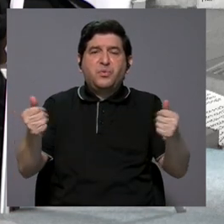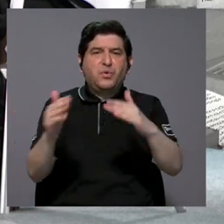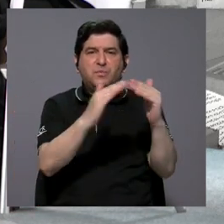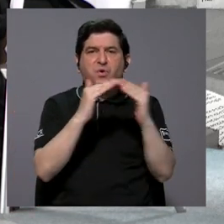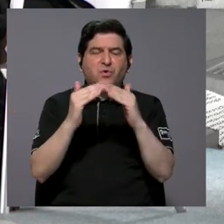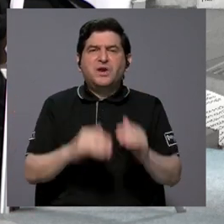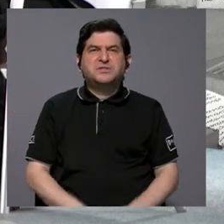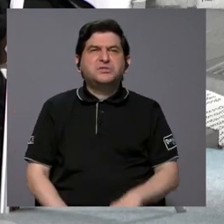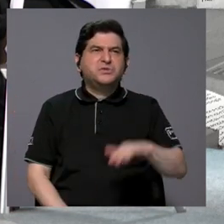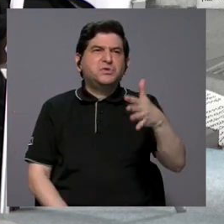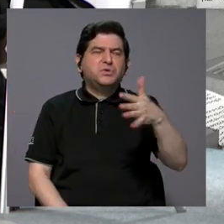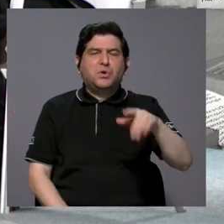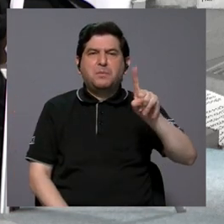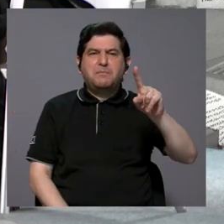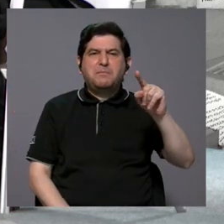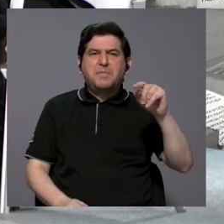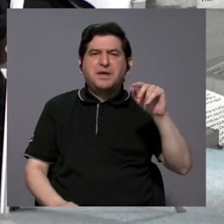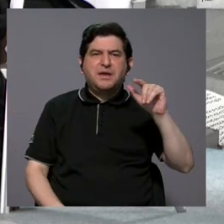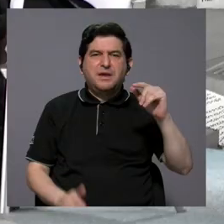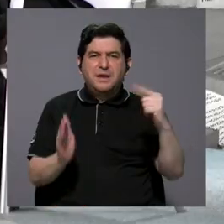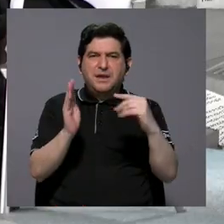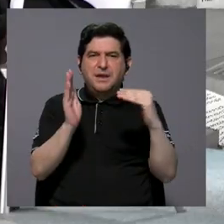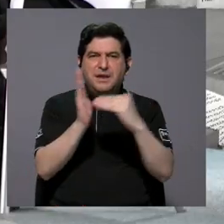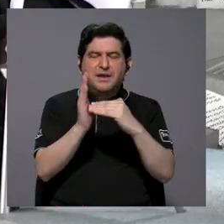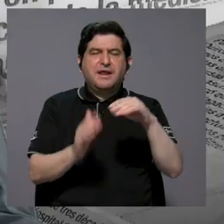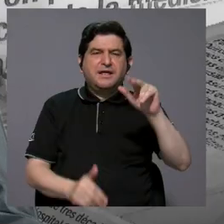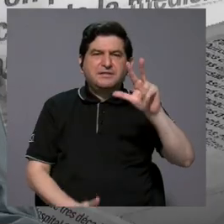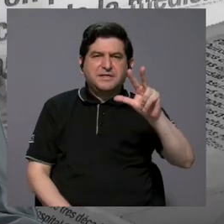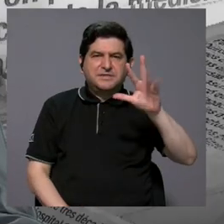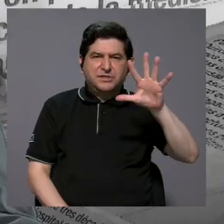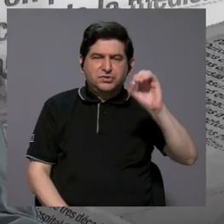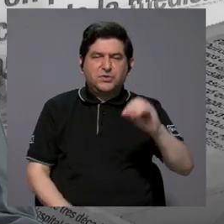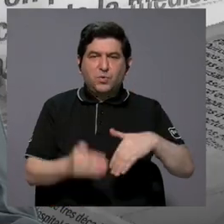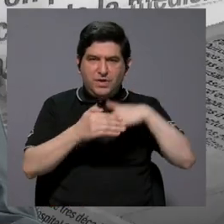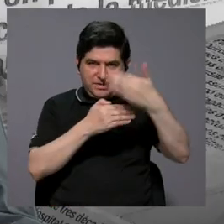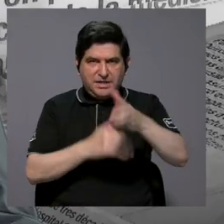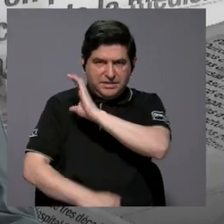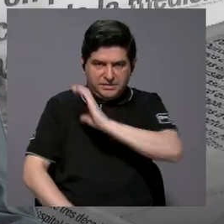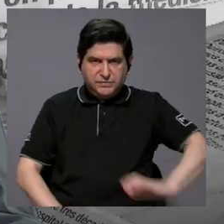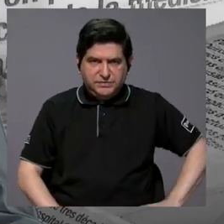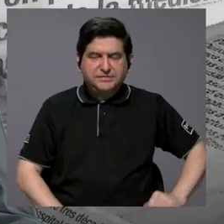Guayabo, por ahí en 1350, después de Cristo,